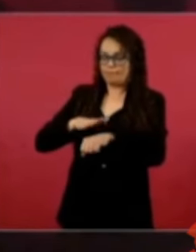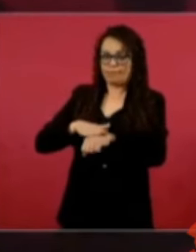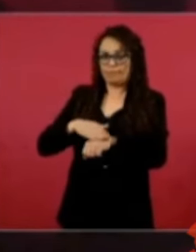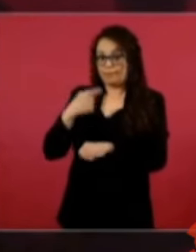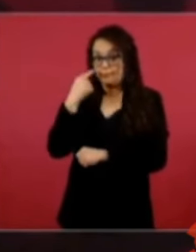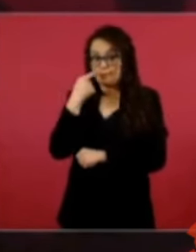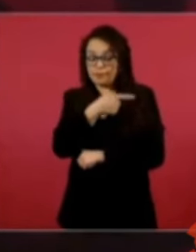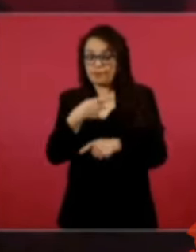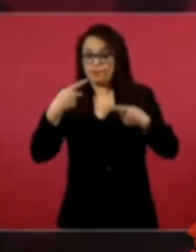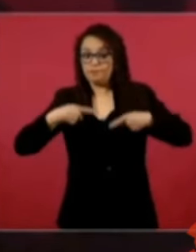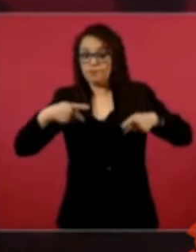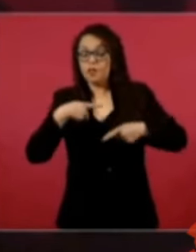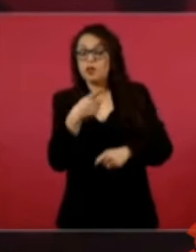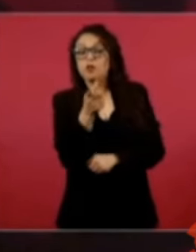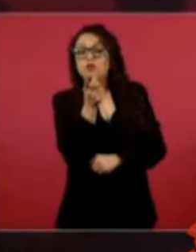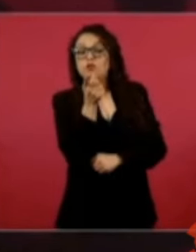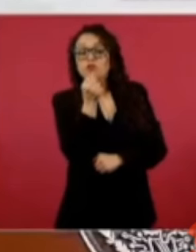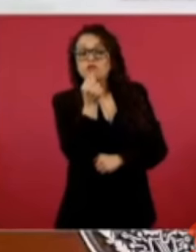tránsito en Guanajuato,